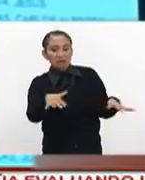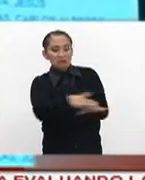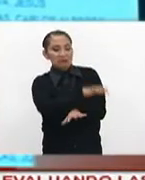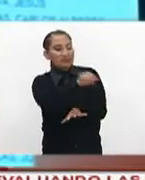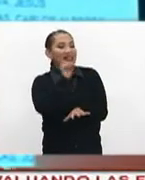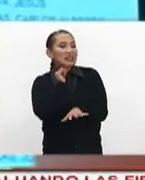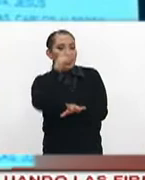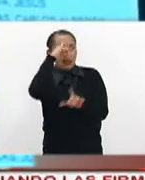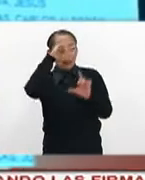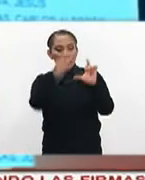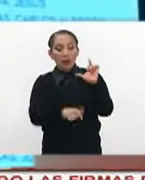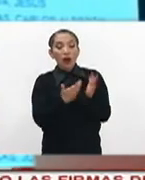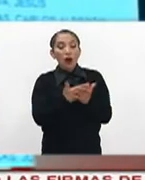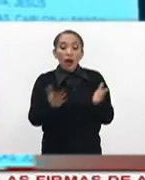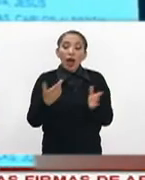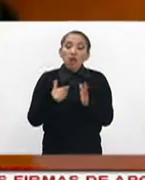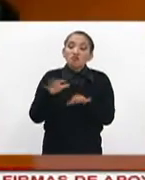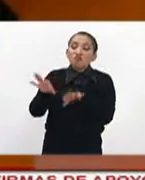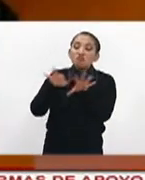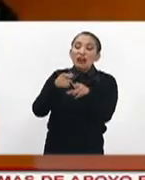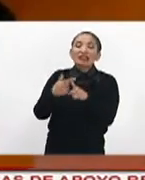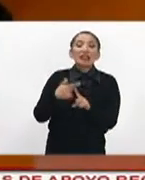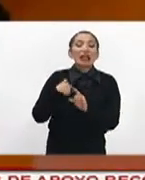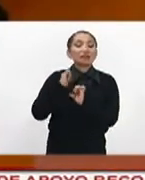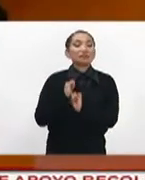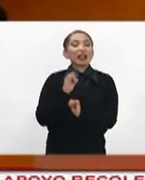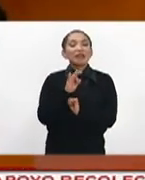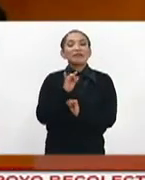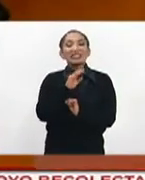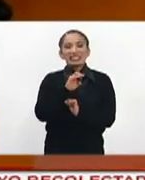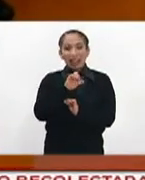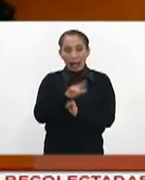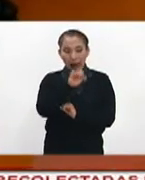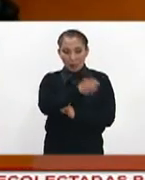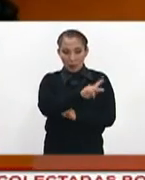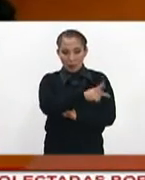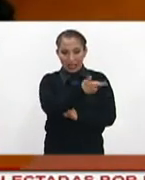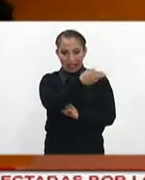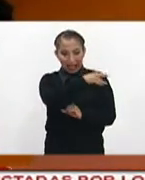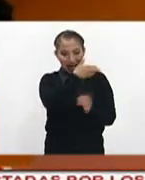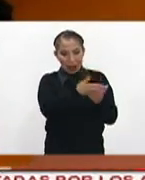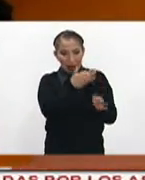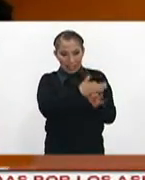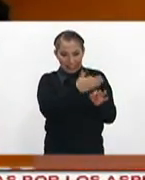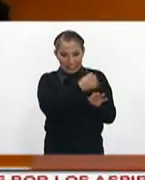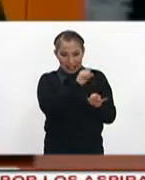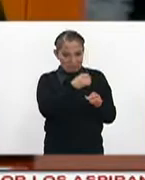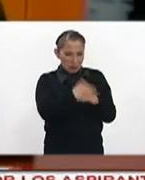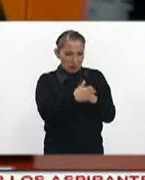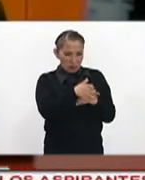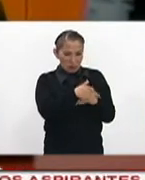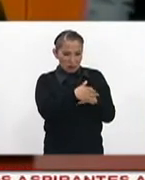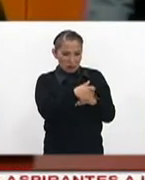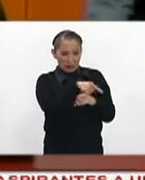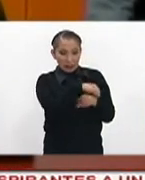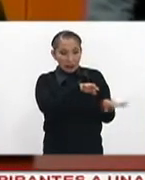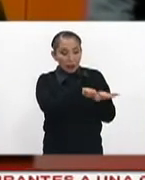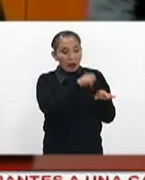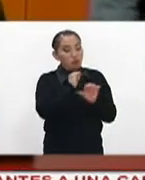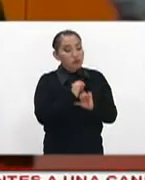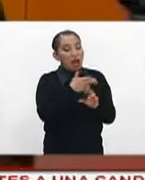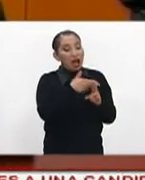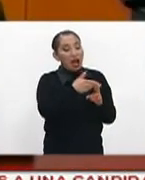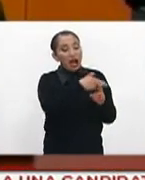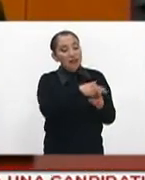el Senado de la República nombrará al nuevo fiscal general, mientras que el procurador, que se encuentre en funciones, continuará en su encargo